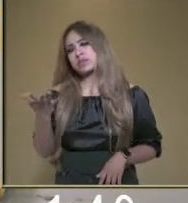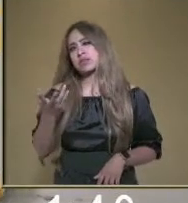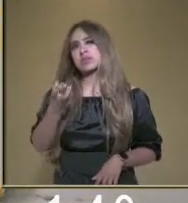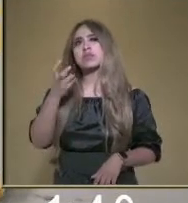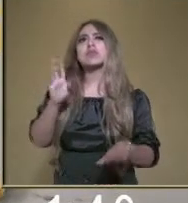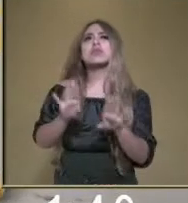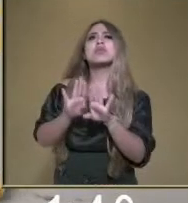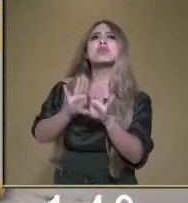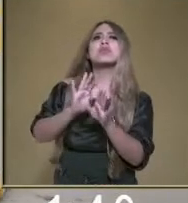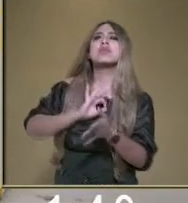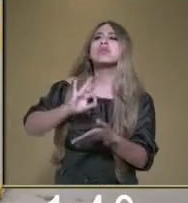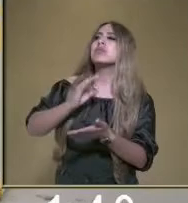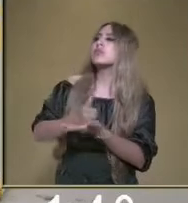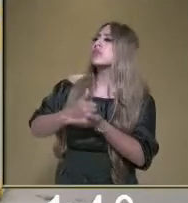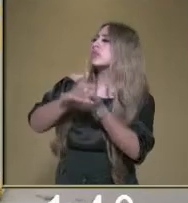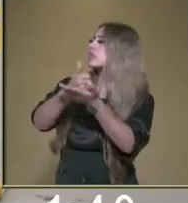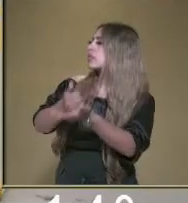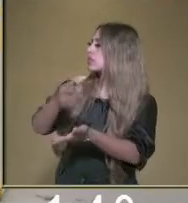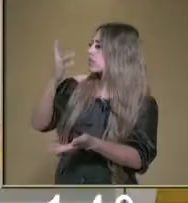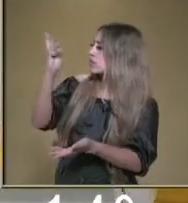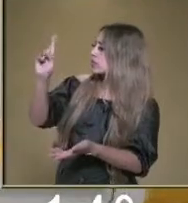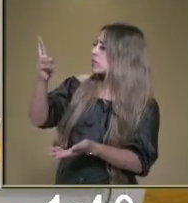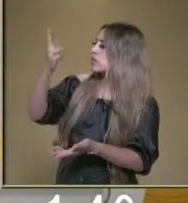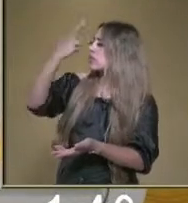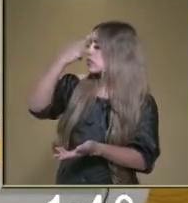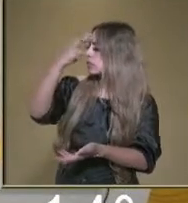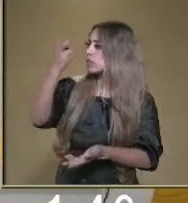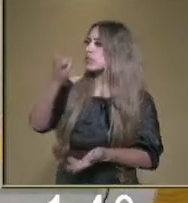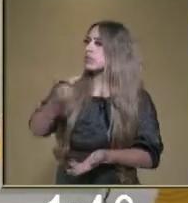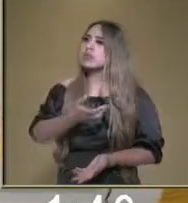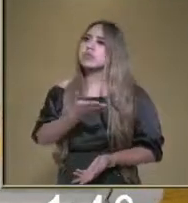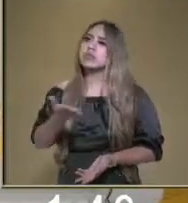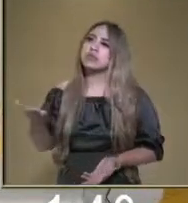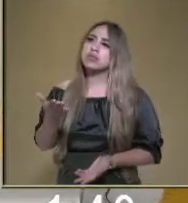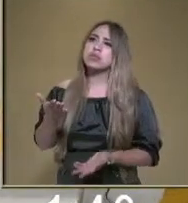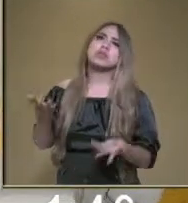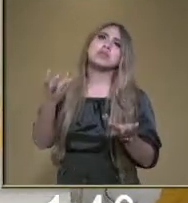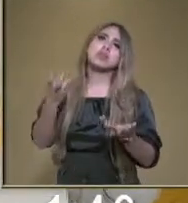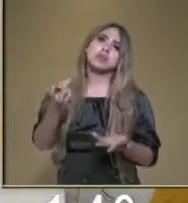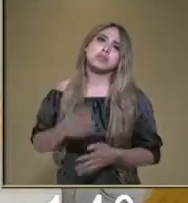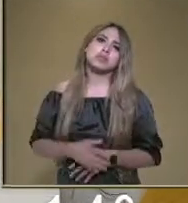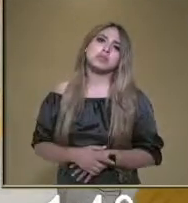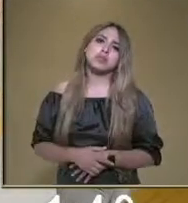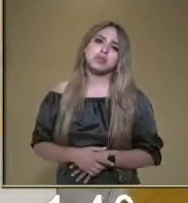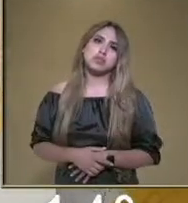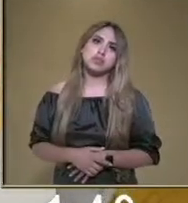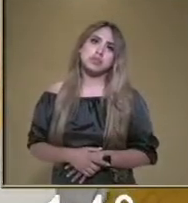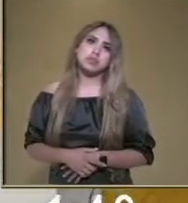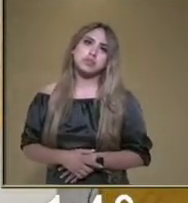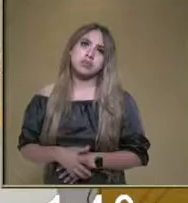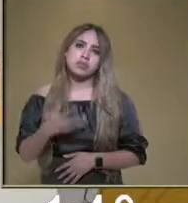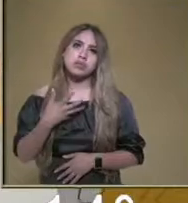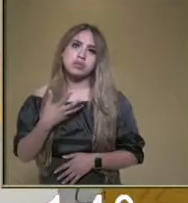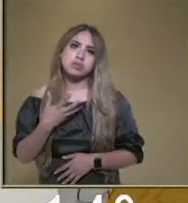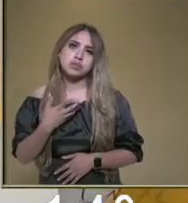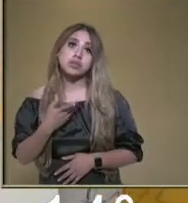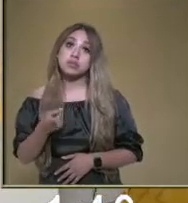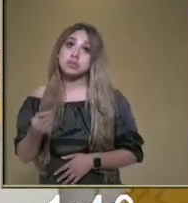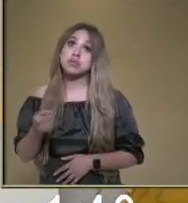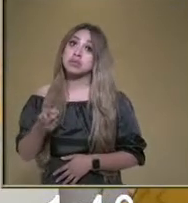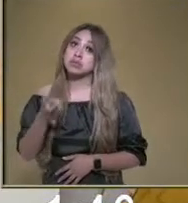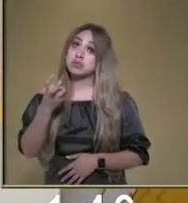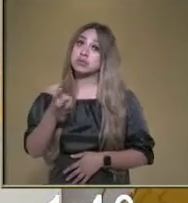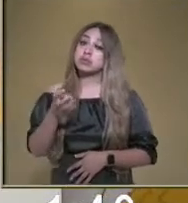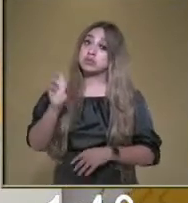¿Cómo podríamos recordarlo o cómo en casita podrían acordarse sobre estos hábitos de higiene que tenemos? ¿Y qué tenemos que hacer